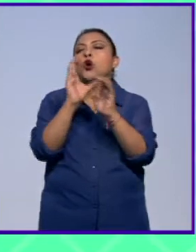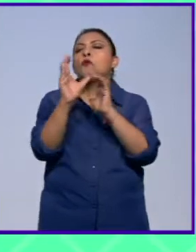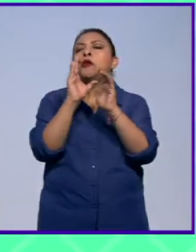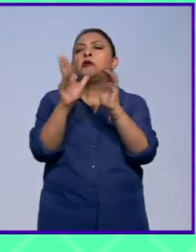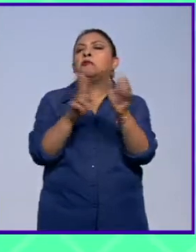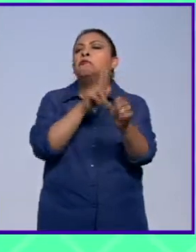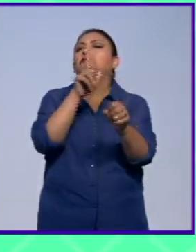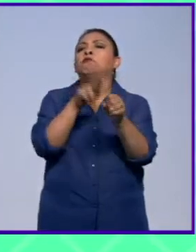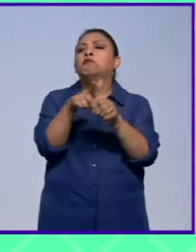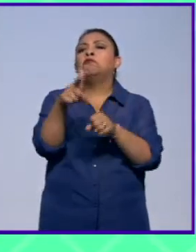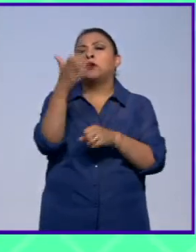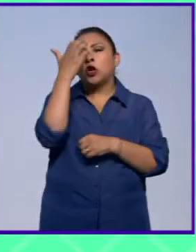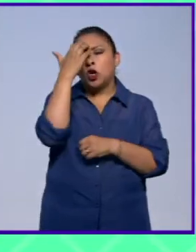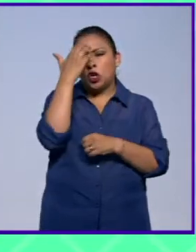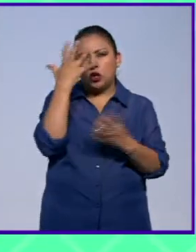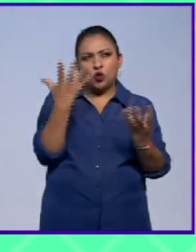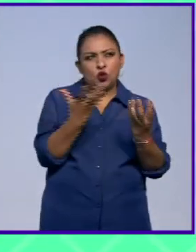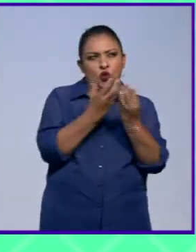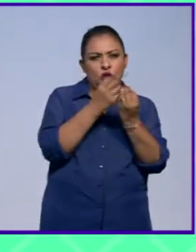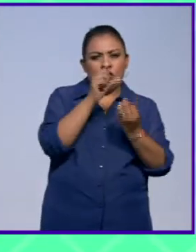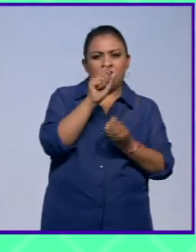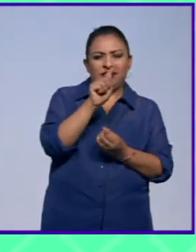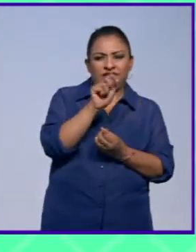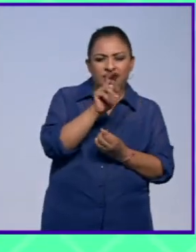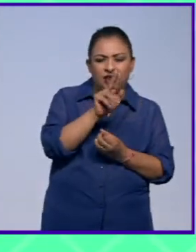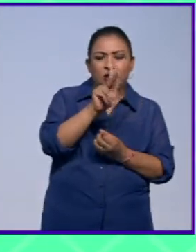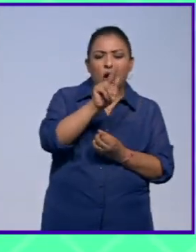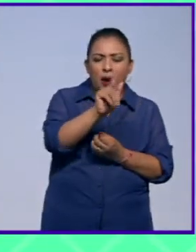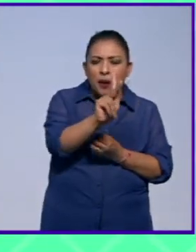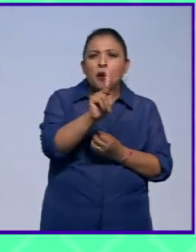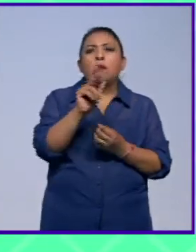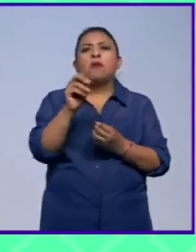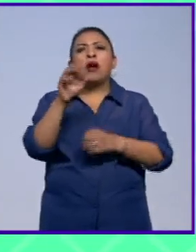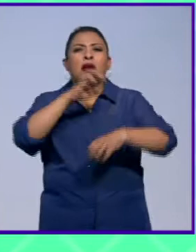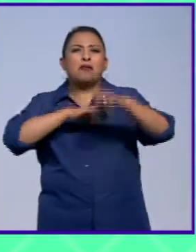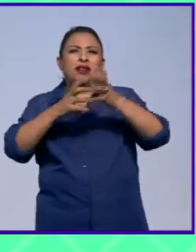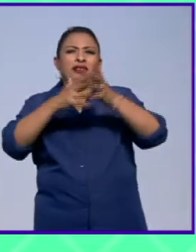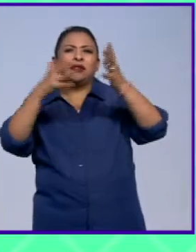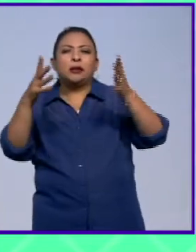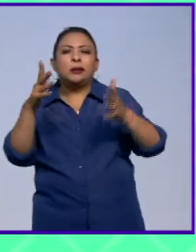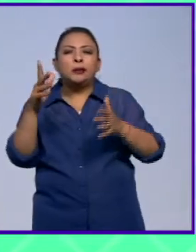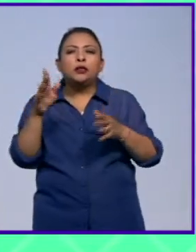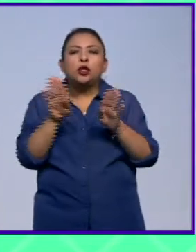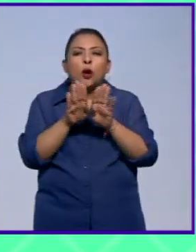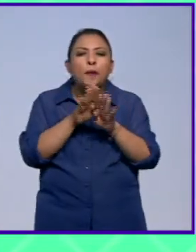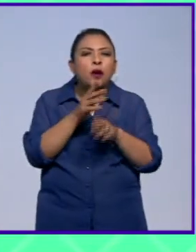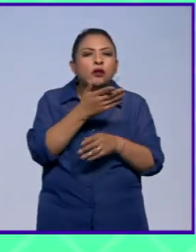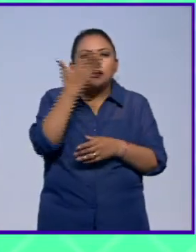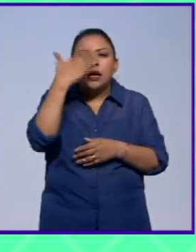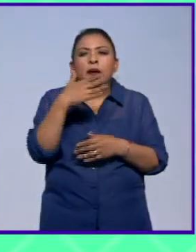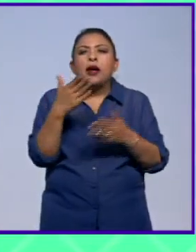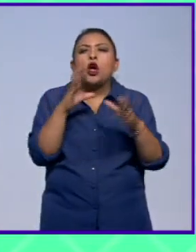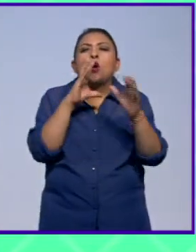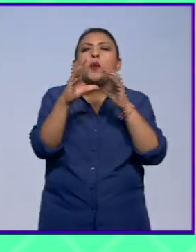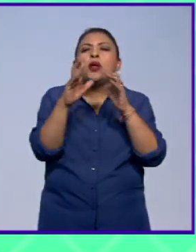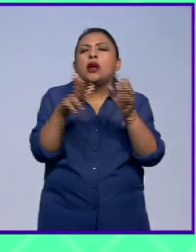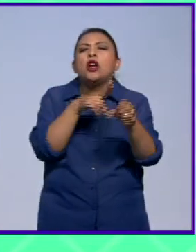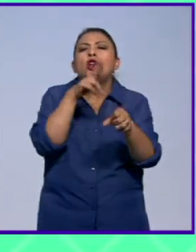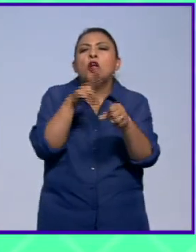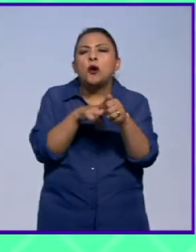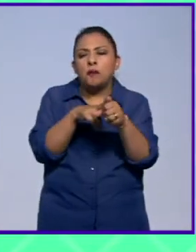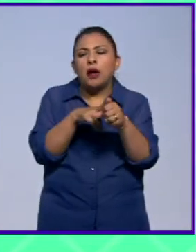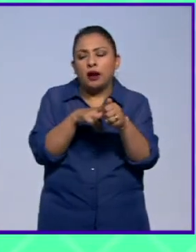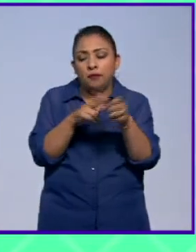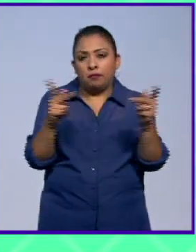a la vez para las start-up y para los grandes grupos para intentar encontrar una lengua común el hub tiene un